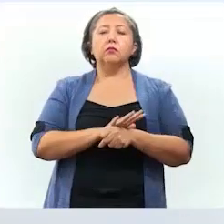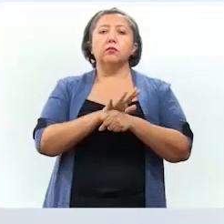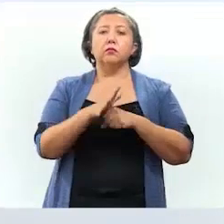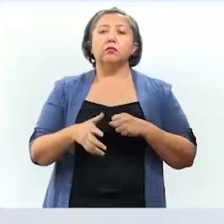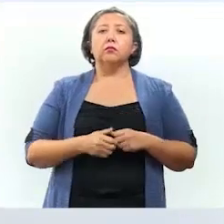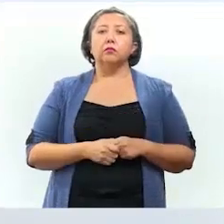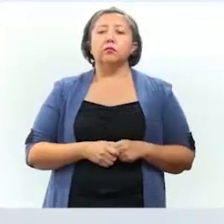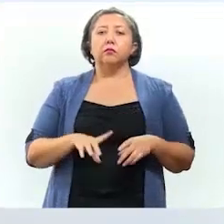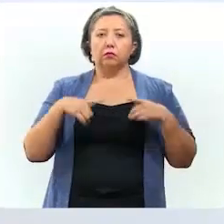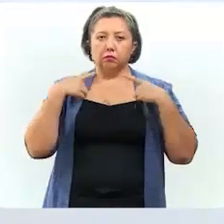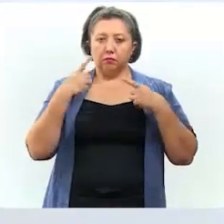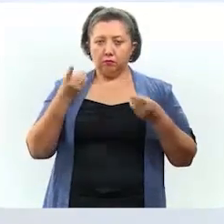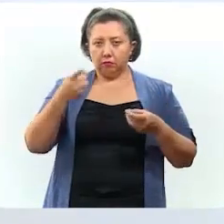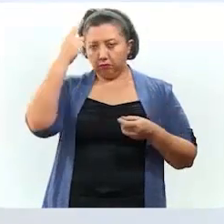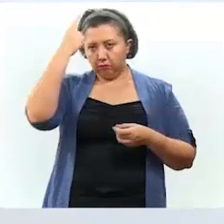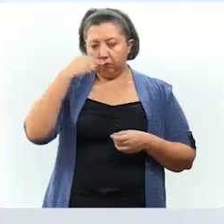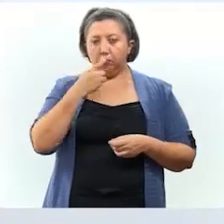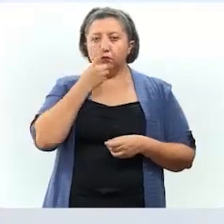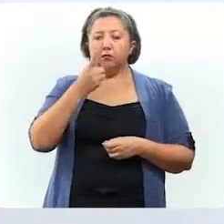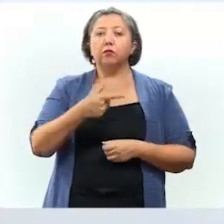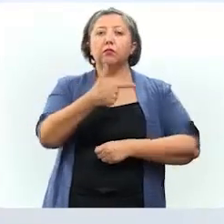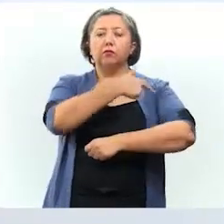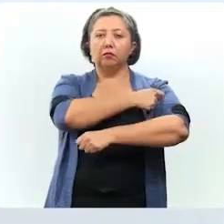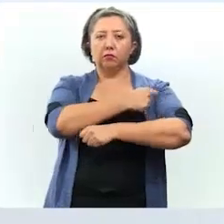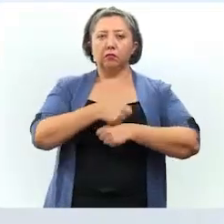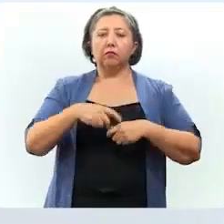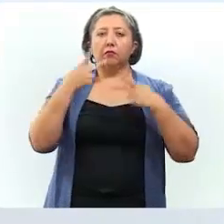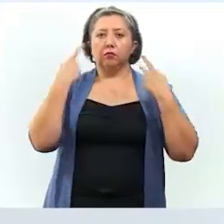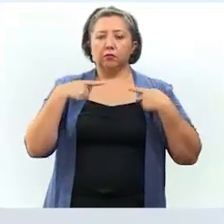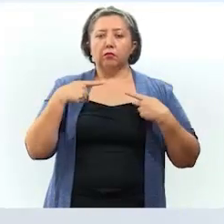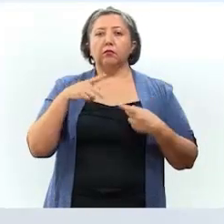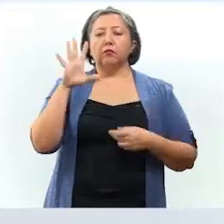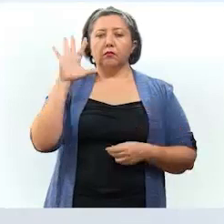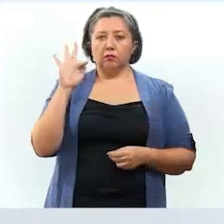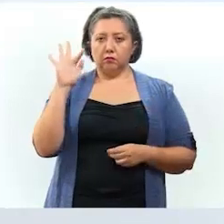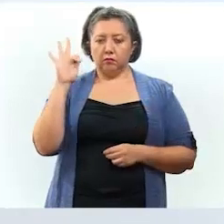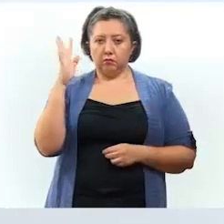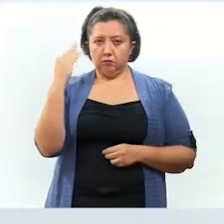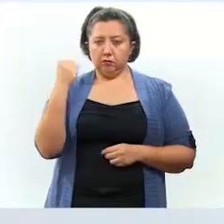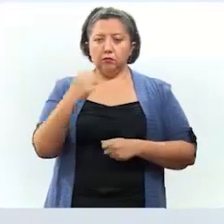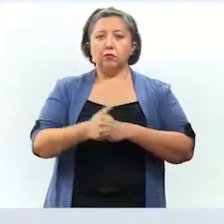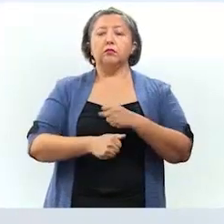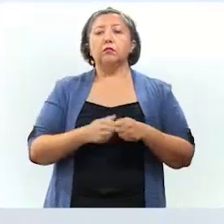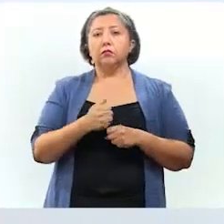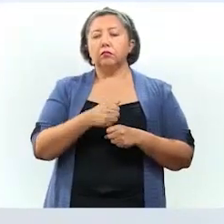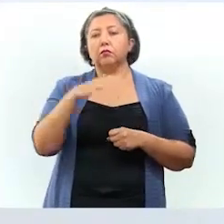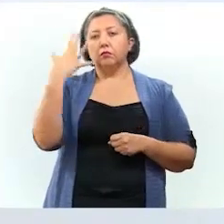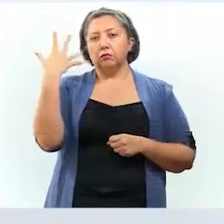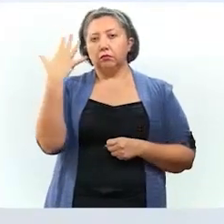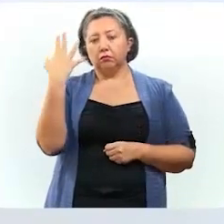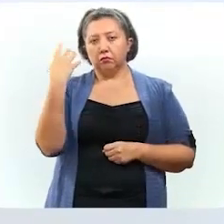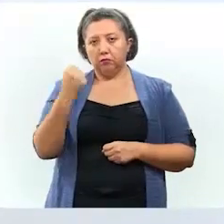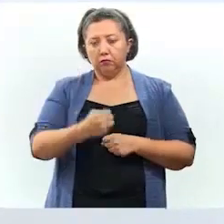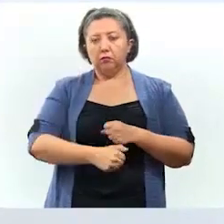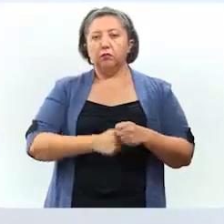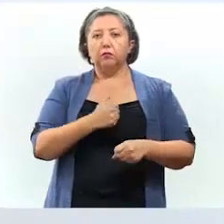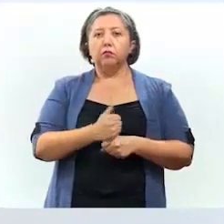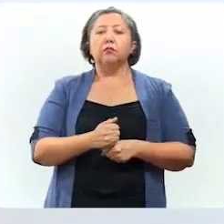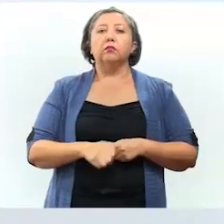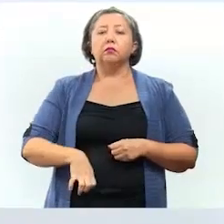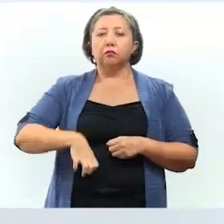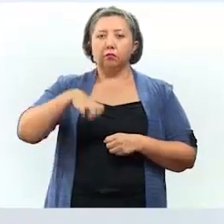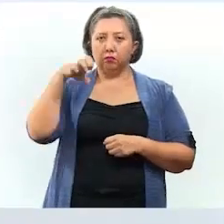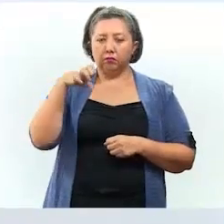cuales destinarán para la aplicación de refuerzo a personas de 40 a 49 y 50 a 59